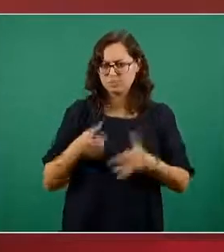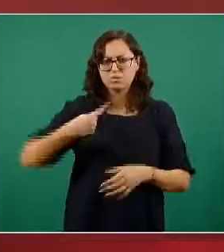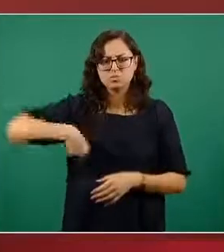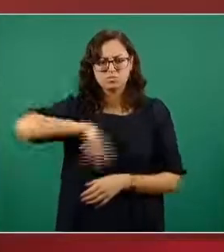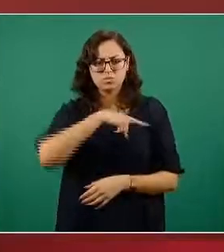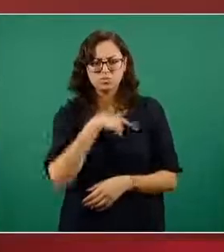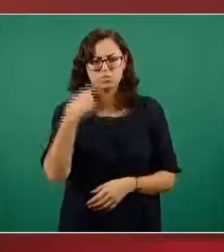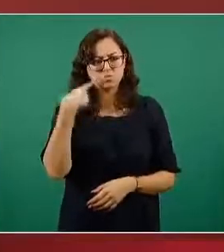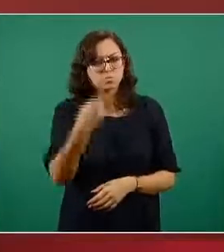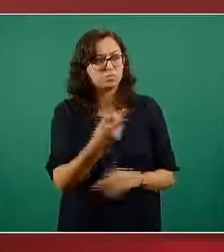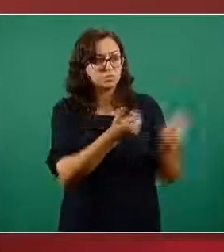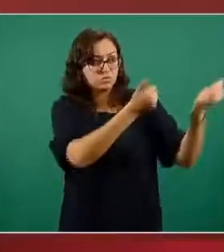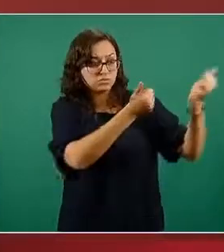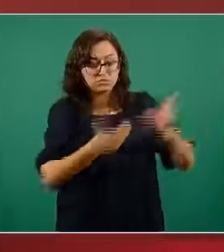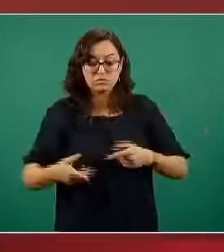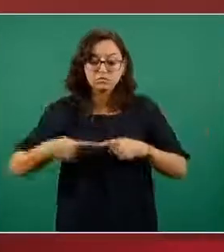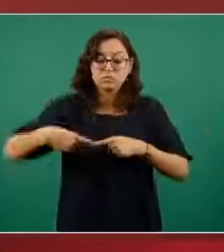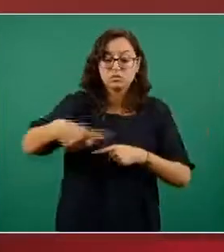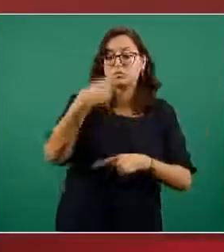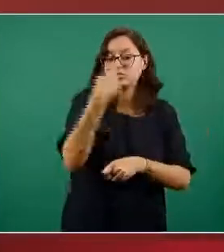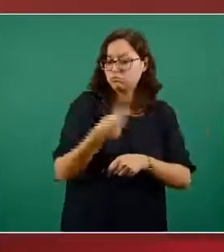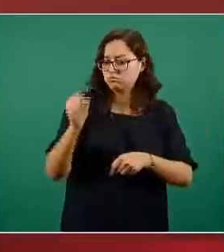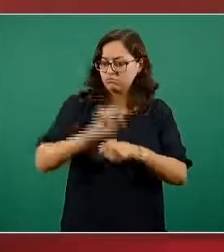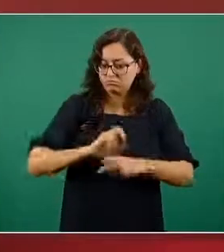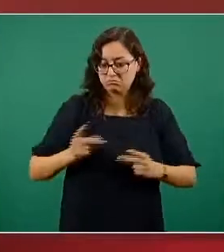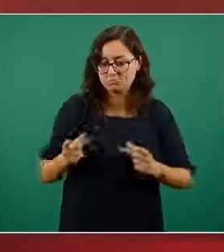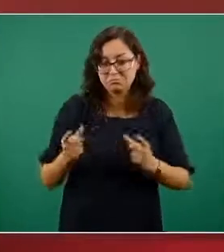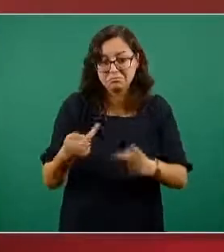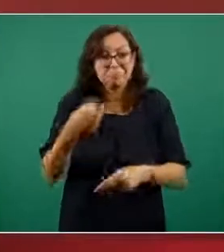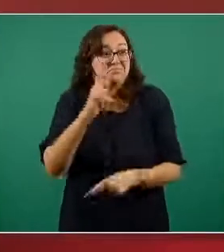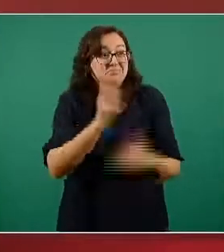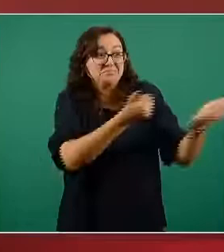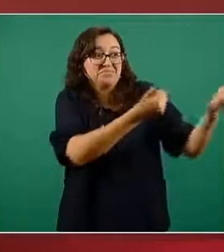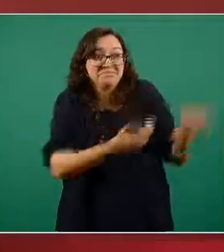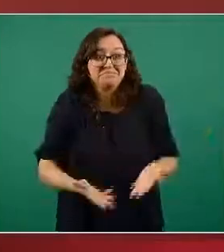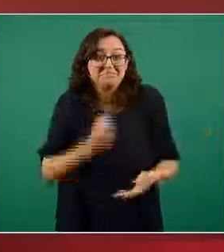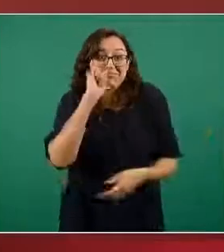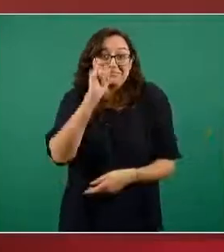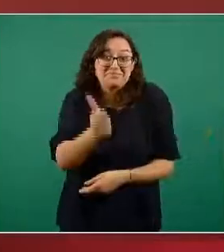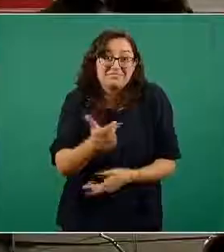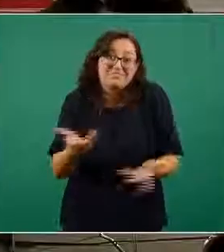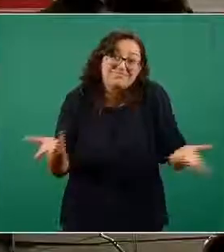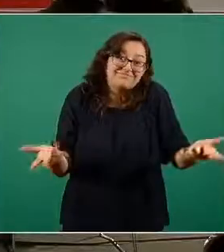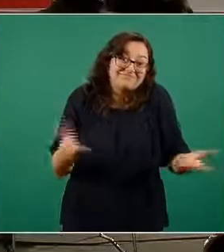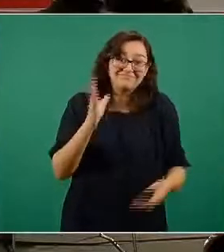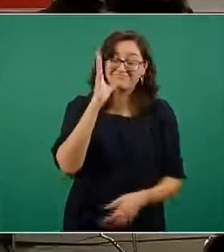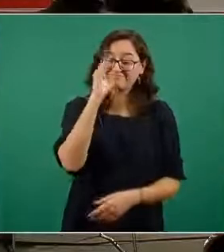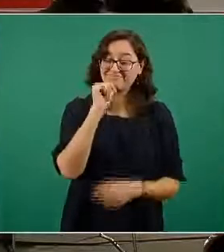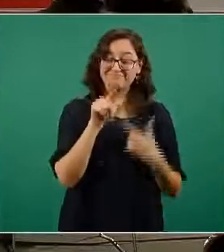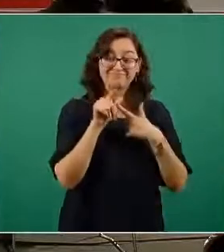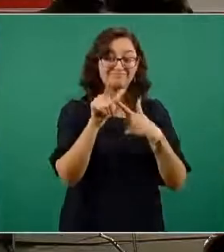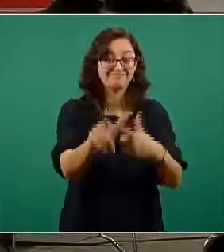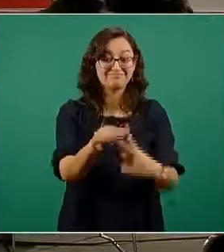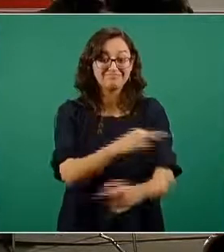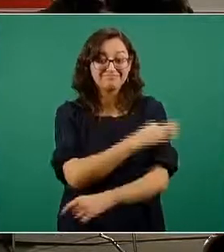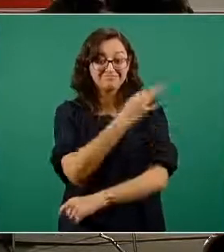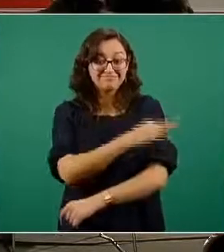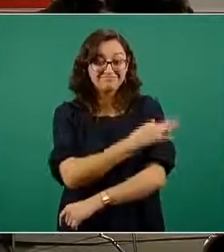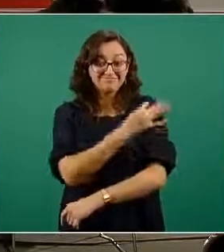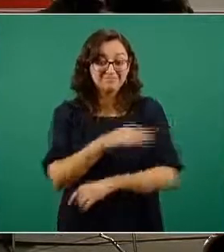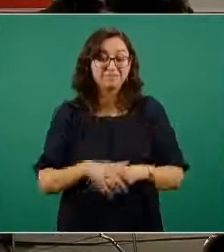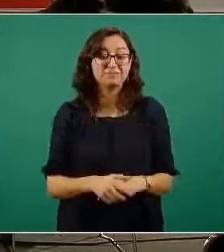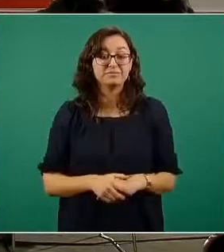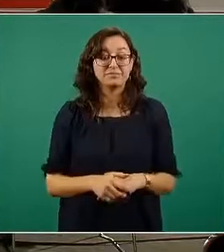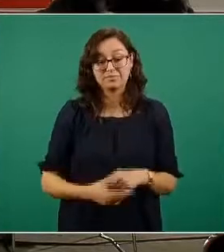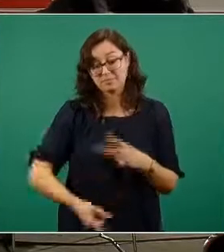todos los días pero si no llega la vacuna pues no puede seguir avanzando la vacunación y aquí introduzco una